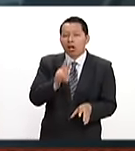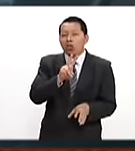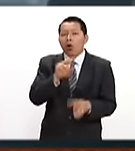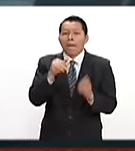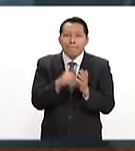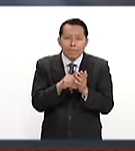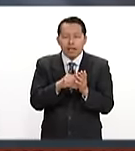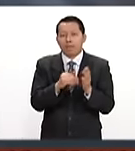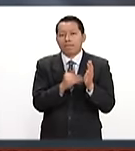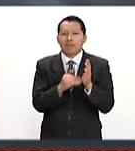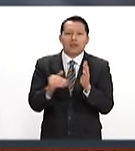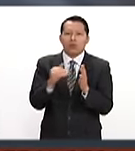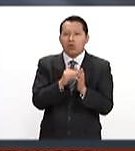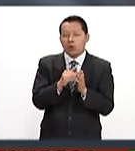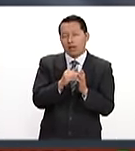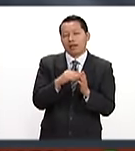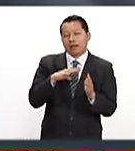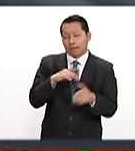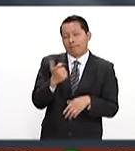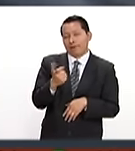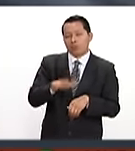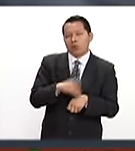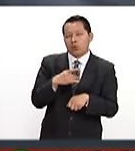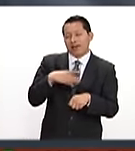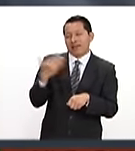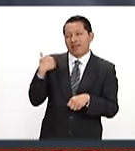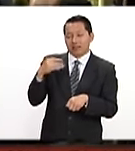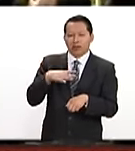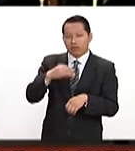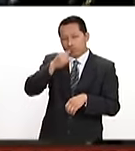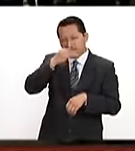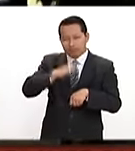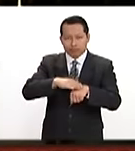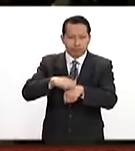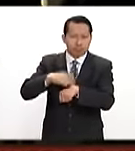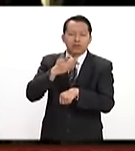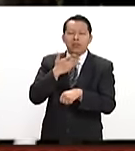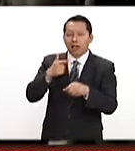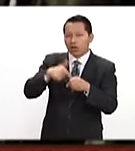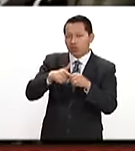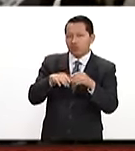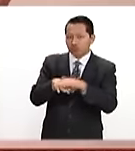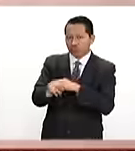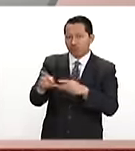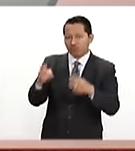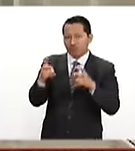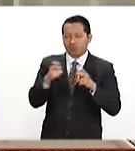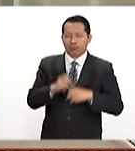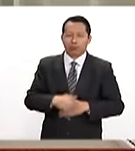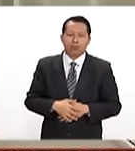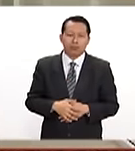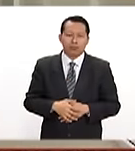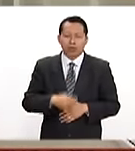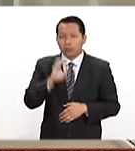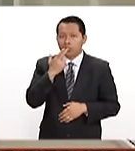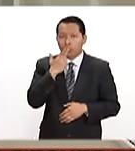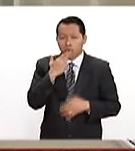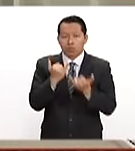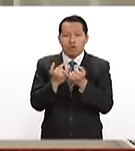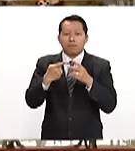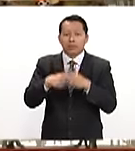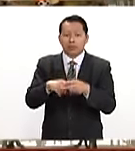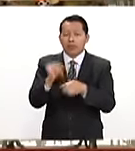a dos mil millones de pesos por los saqueos registrados durante las protestas en contra del alza en las gasolinas. En Chihuahua